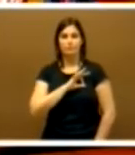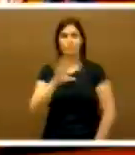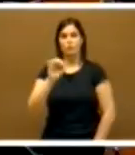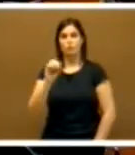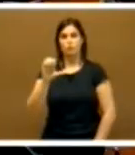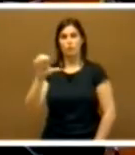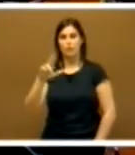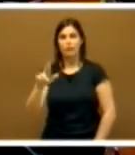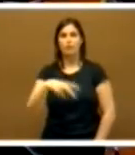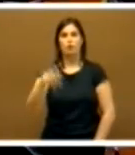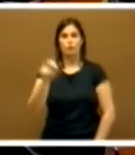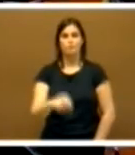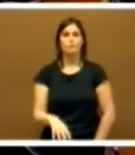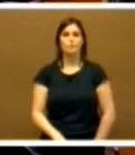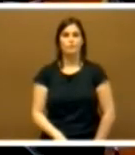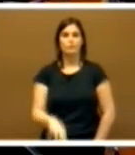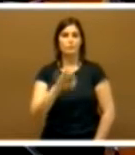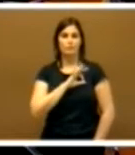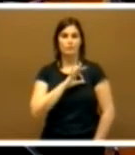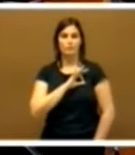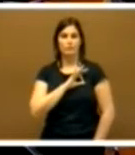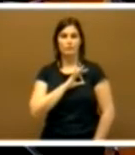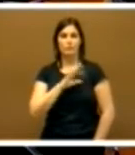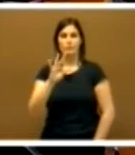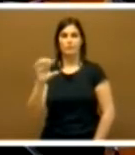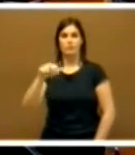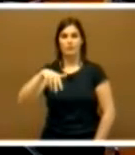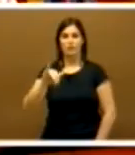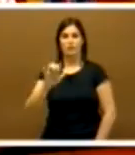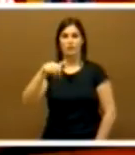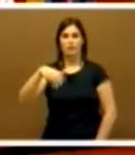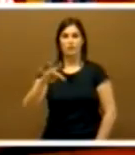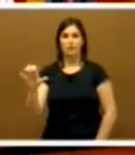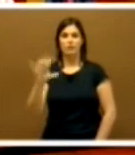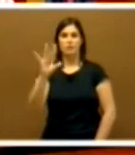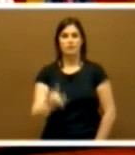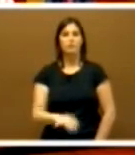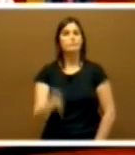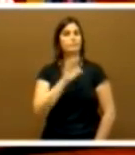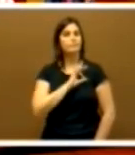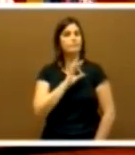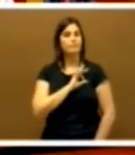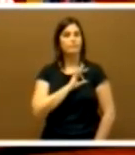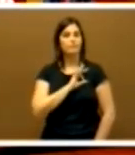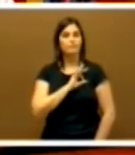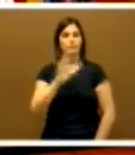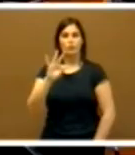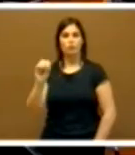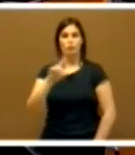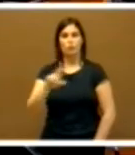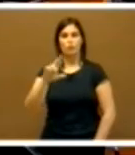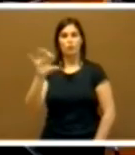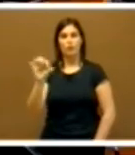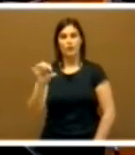Gómez Doña Cristina Elena Teniente Sánchez Don Francisco Torres Gil